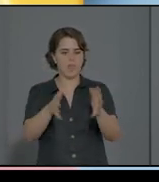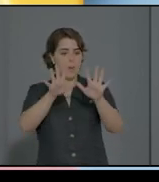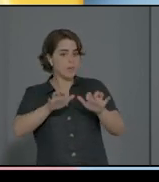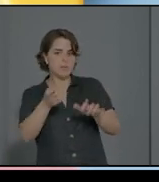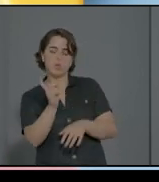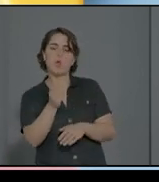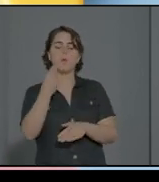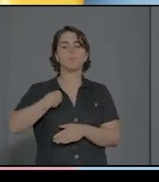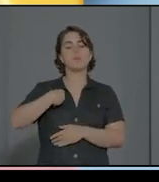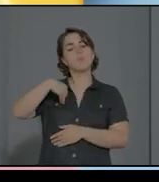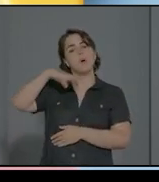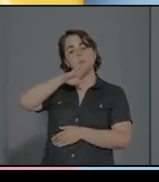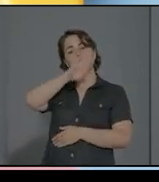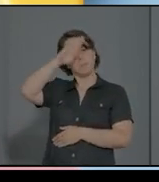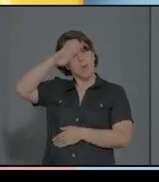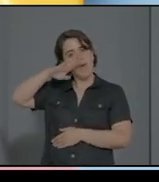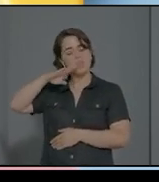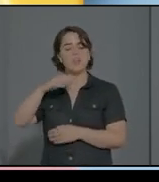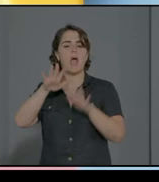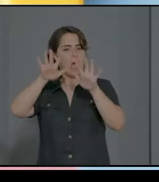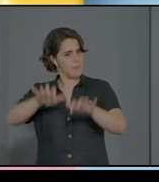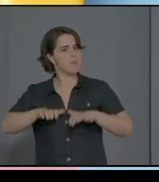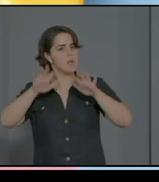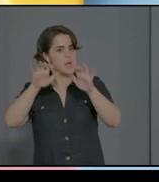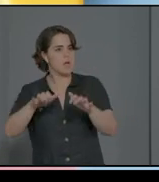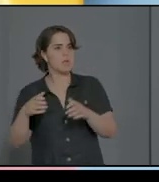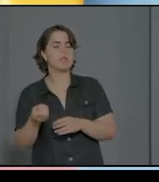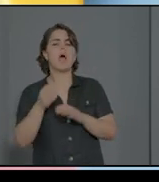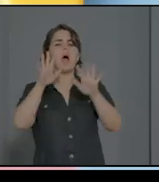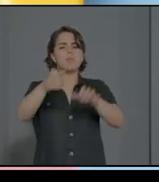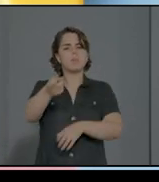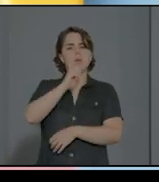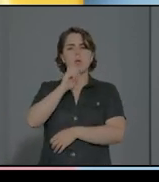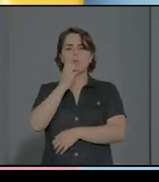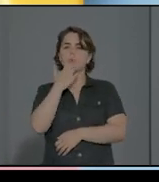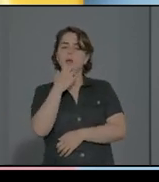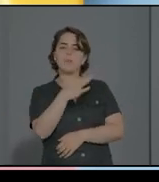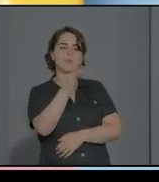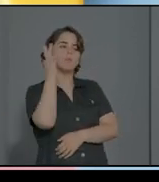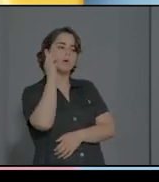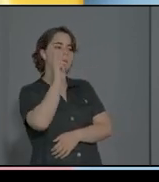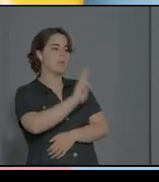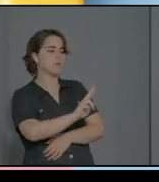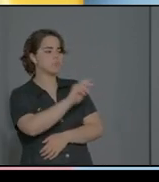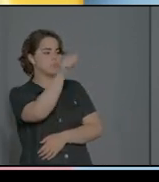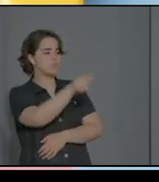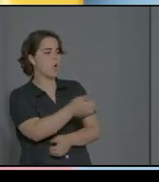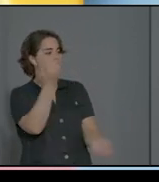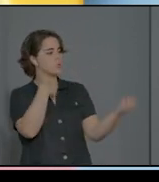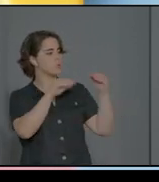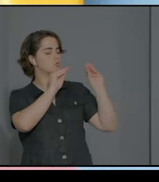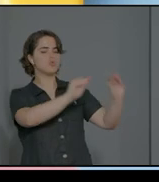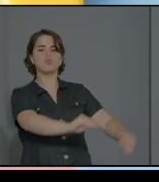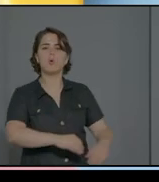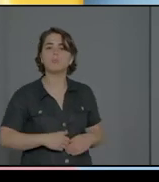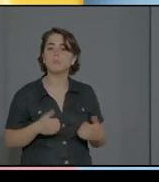Se aprenden, pues, viendo la mujer, la esposa, cómo se comporta, etc. Por lo tanto, el hombre tiene esta plasticidad